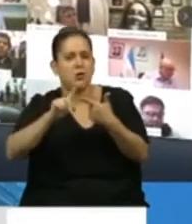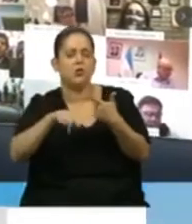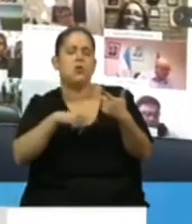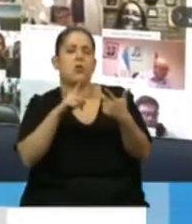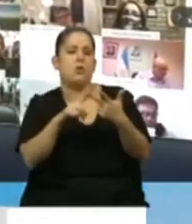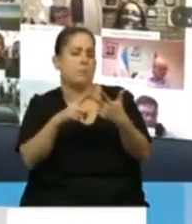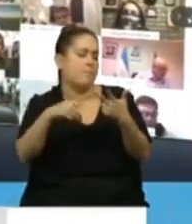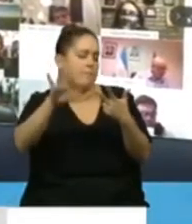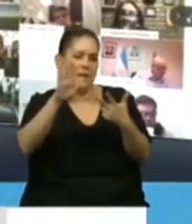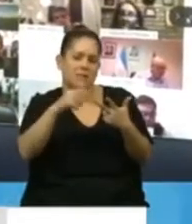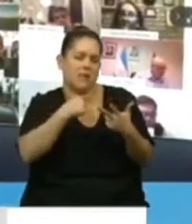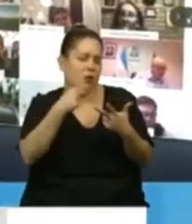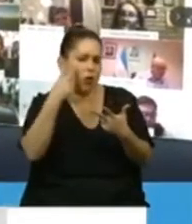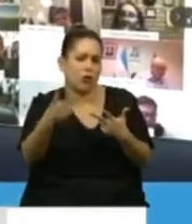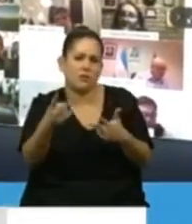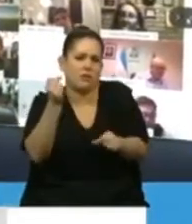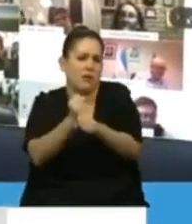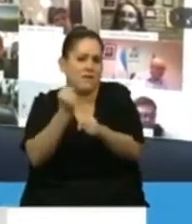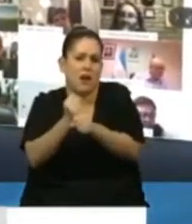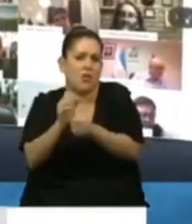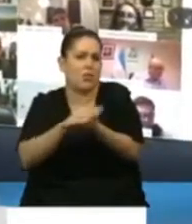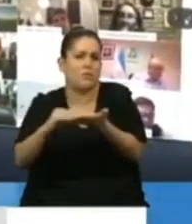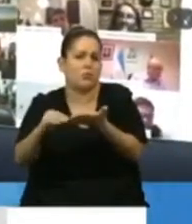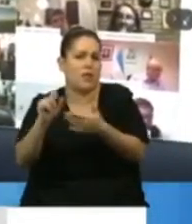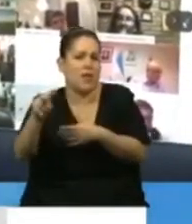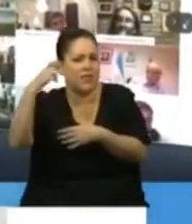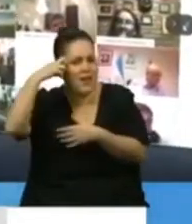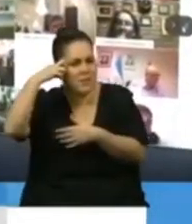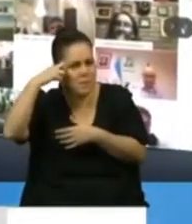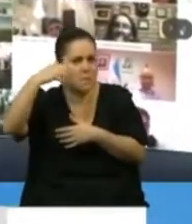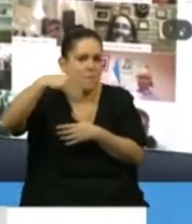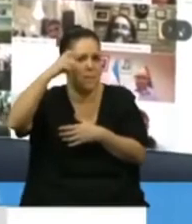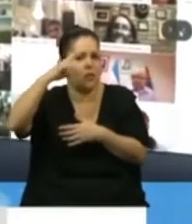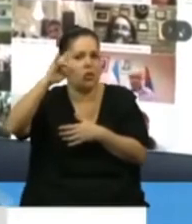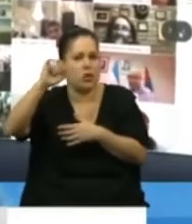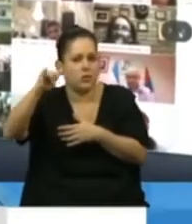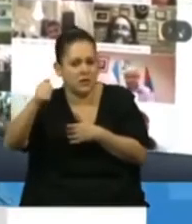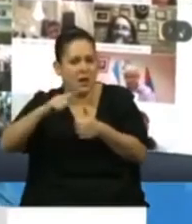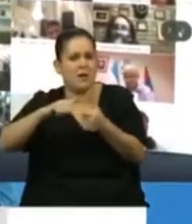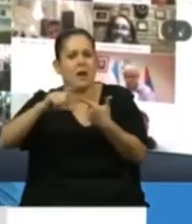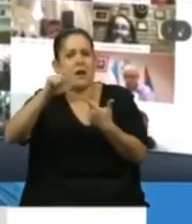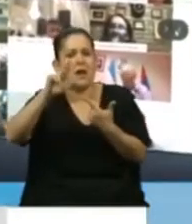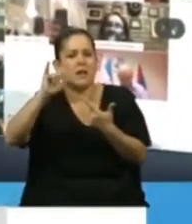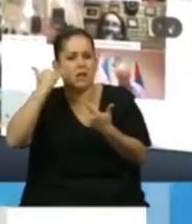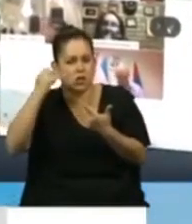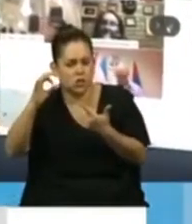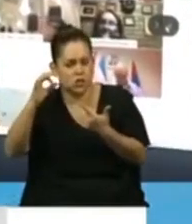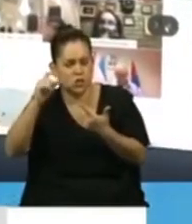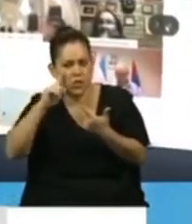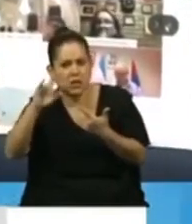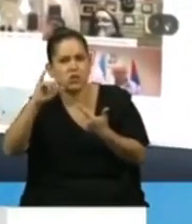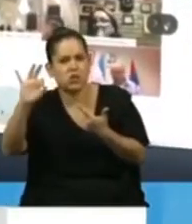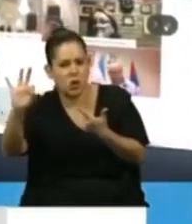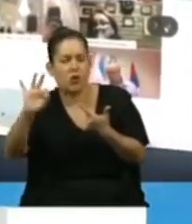específicamente quiero destacar el trabajo de las diputadas radicales, Josefina Mendoza, Carla Carrizo, que no sin dificultades, incluso hasta